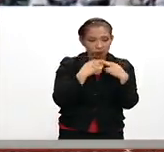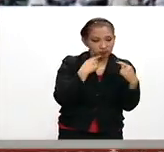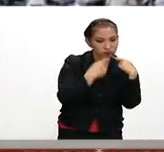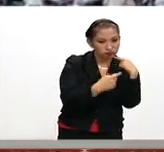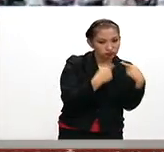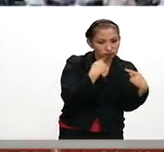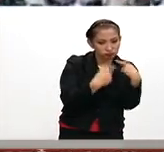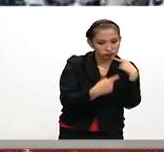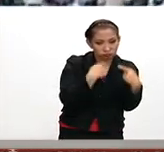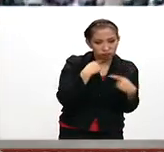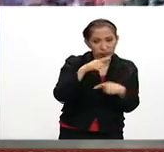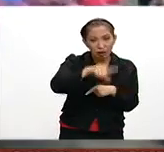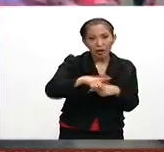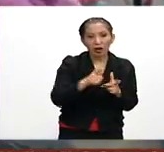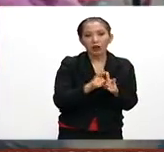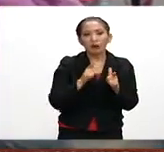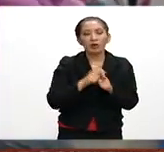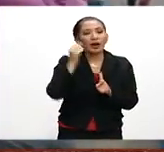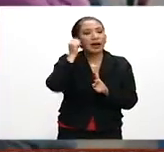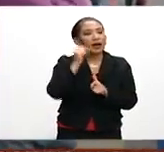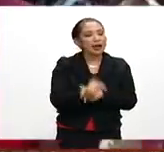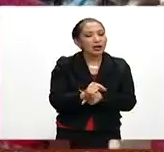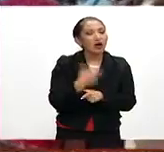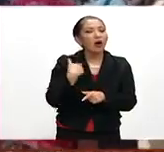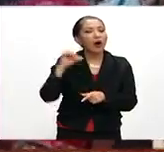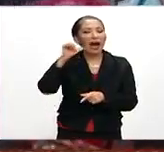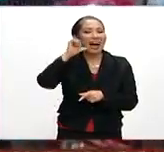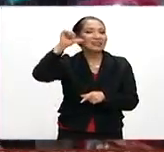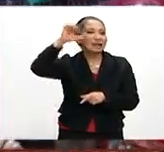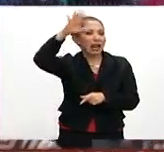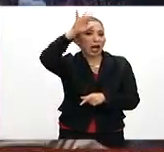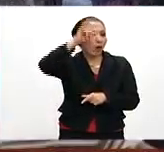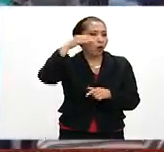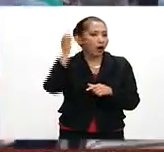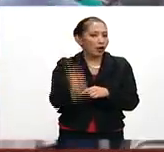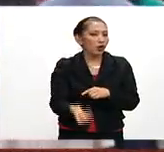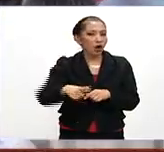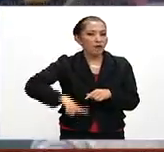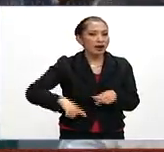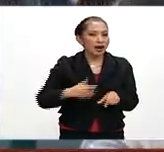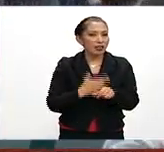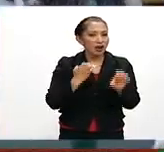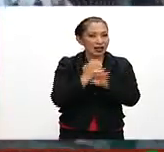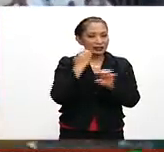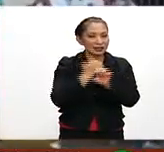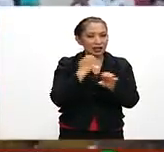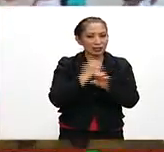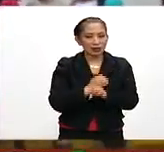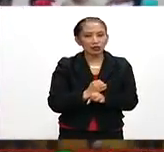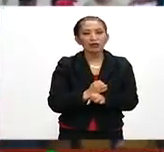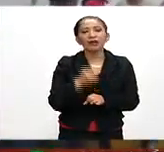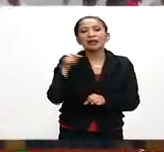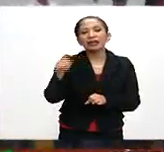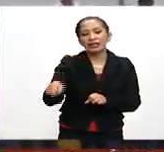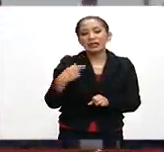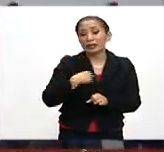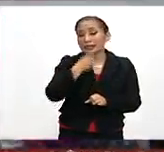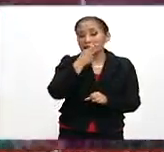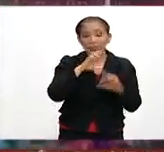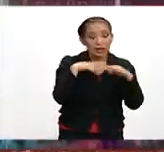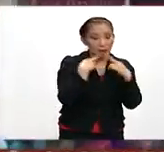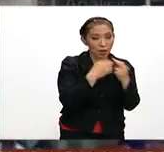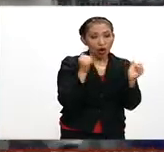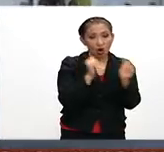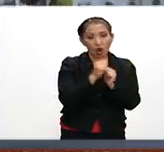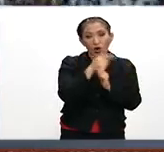con el Grupo Coordinación Guerrero se acordó el día de ayer con el gobernador del Estado, Dr. Azulillo Flores, y sostuvo una reunión